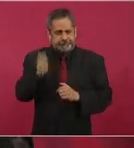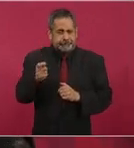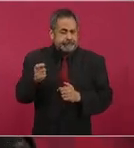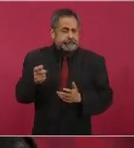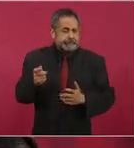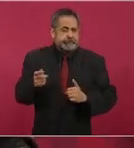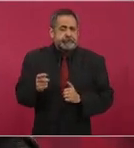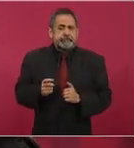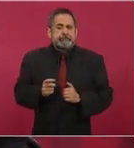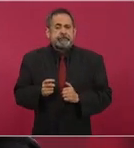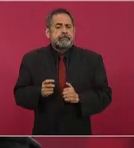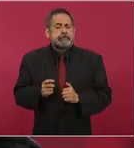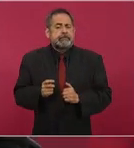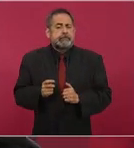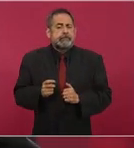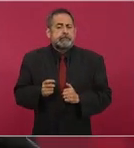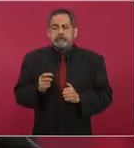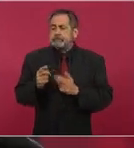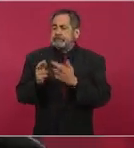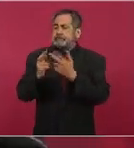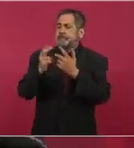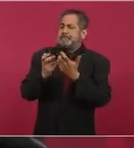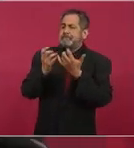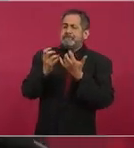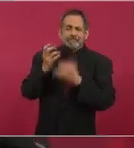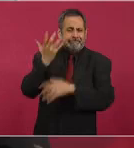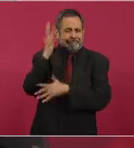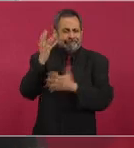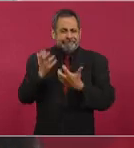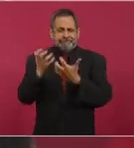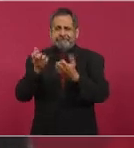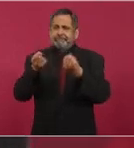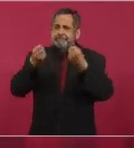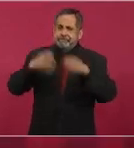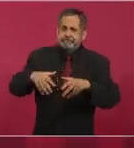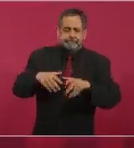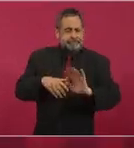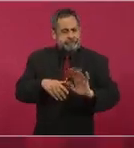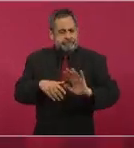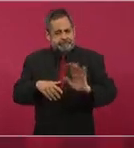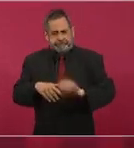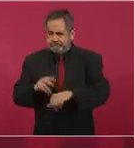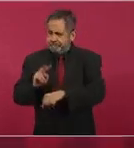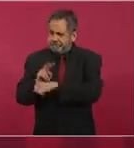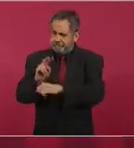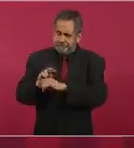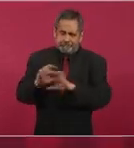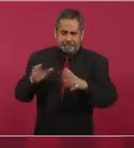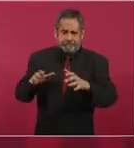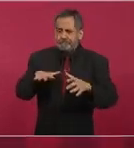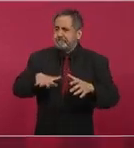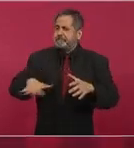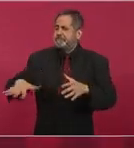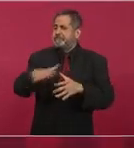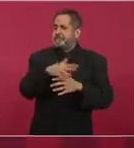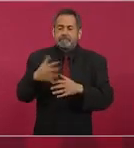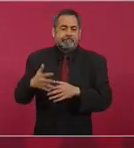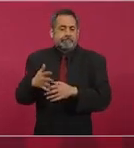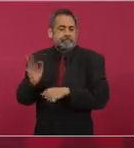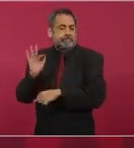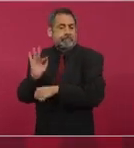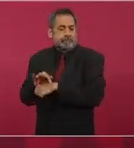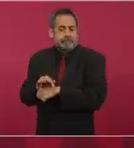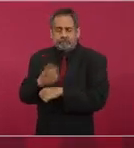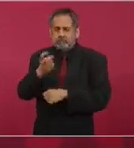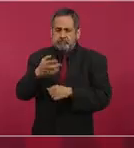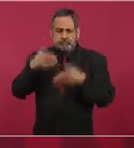zonas boscosas y áreas naturales protegidas. Estamos